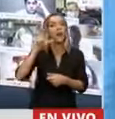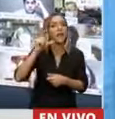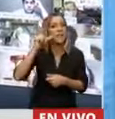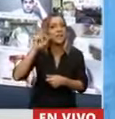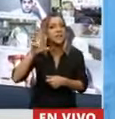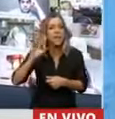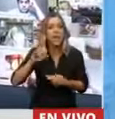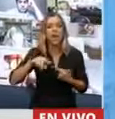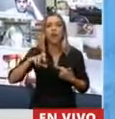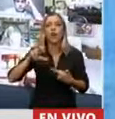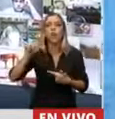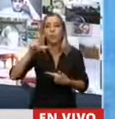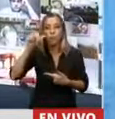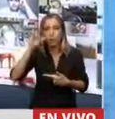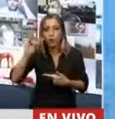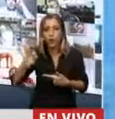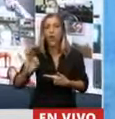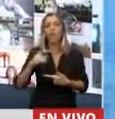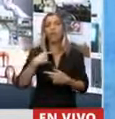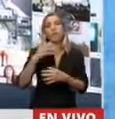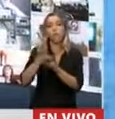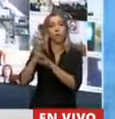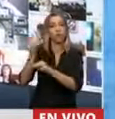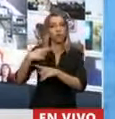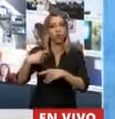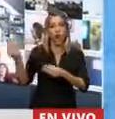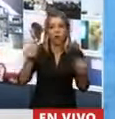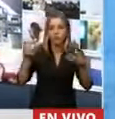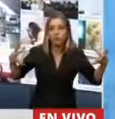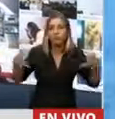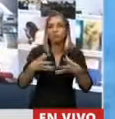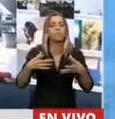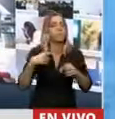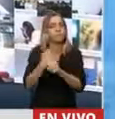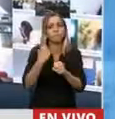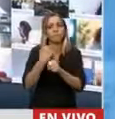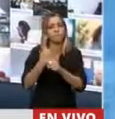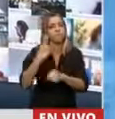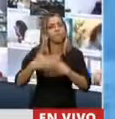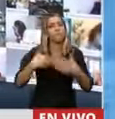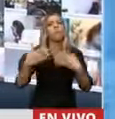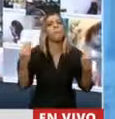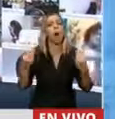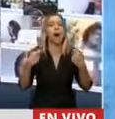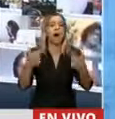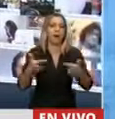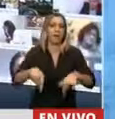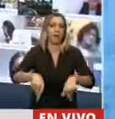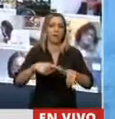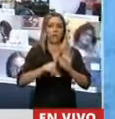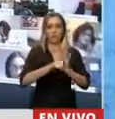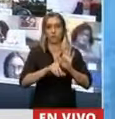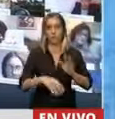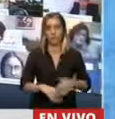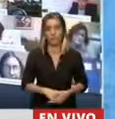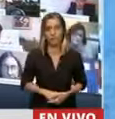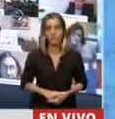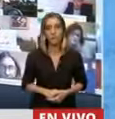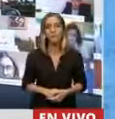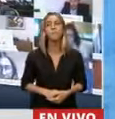que han trabajado y han tenido una disposición especial a que esto tuviera un enorme consenso. También esto implicó un trabajo